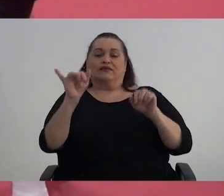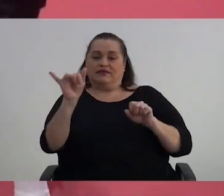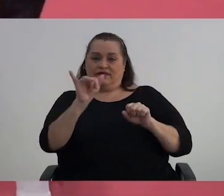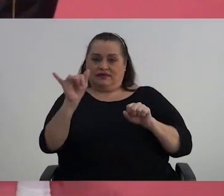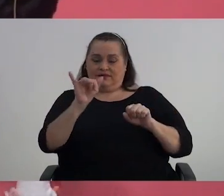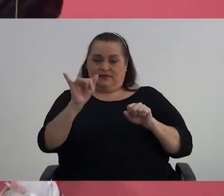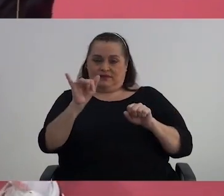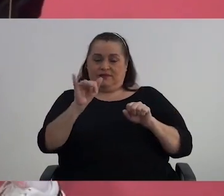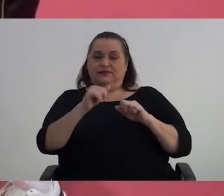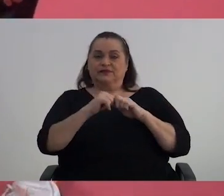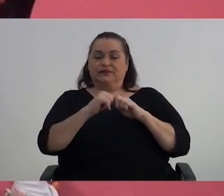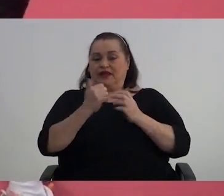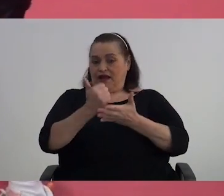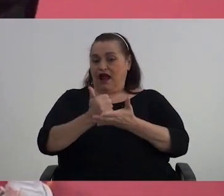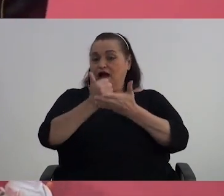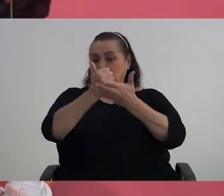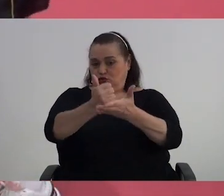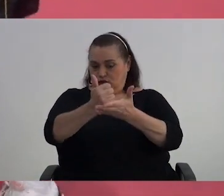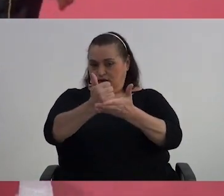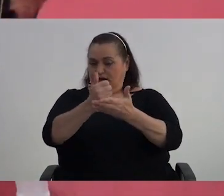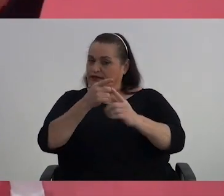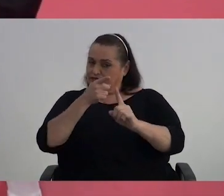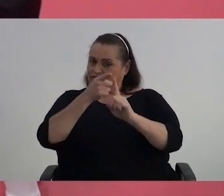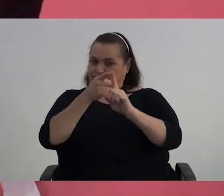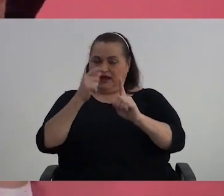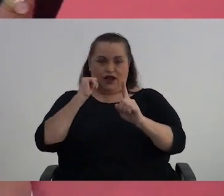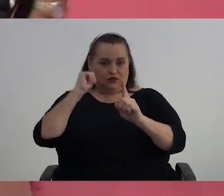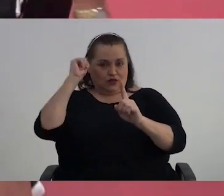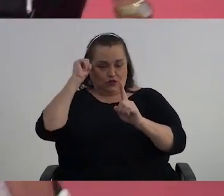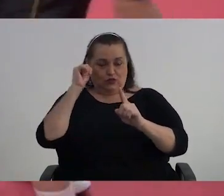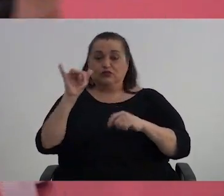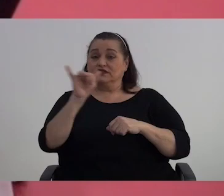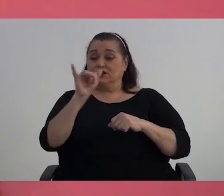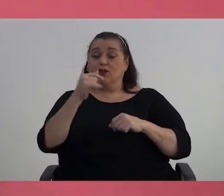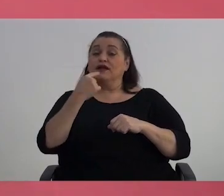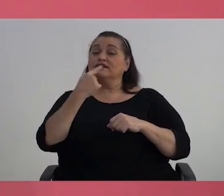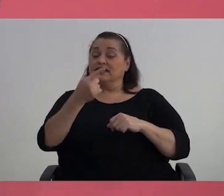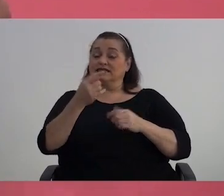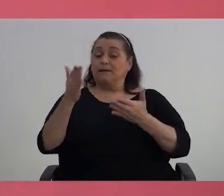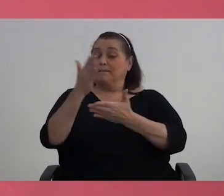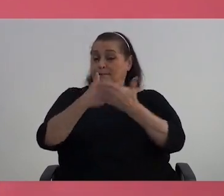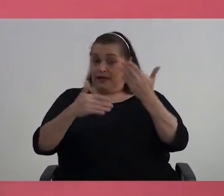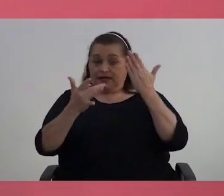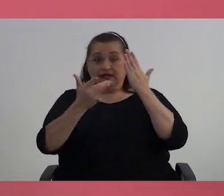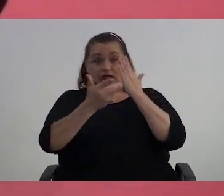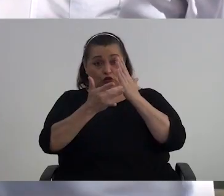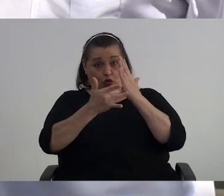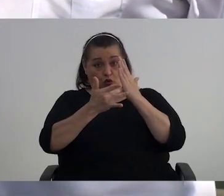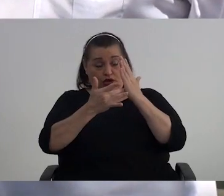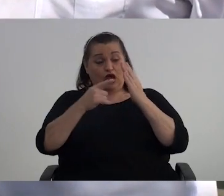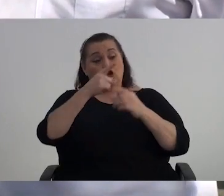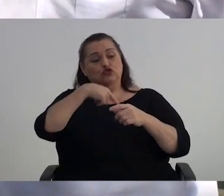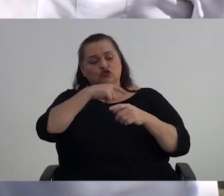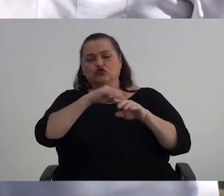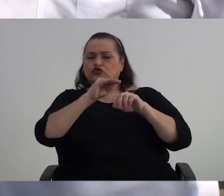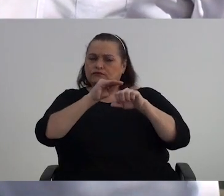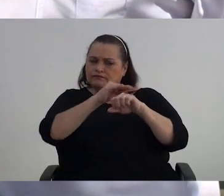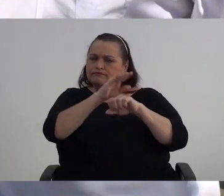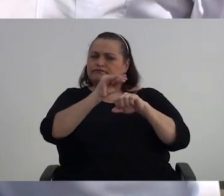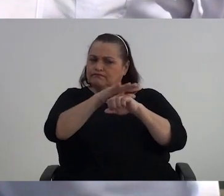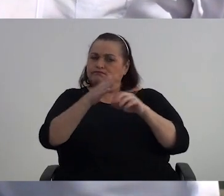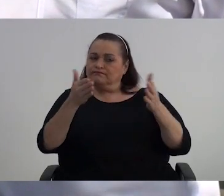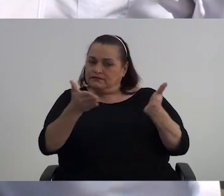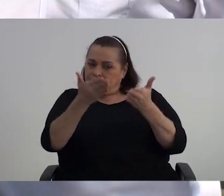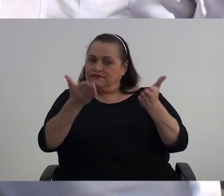ayudar en ese sentido. Igual te decía, en la parte tecnológica, hemos incidido, ¿verdad?,